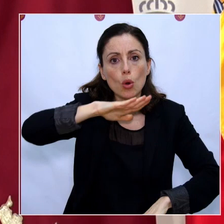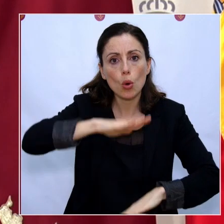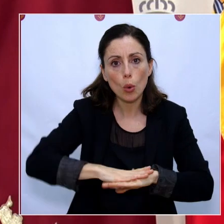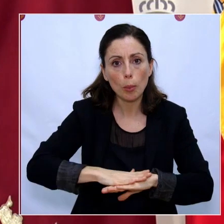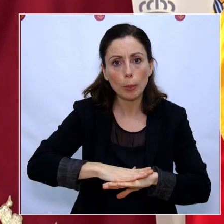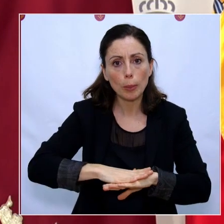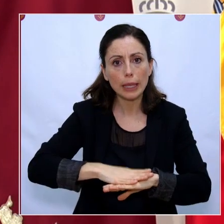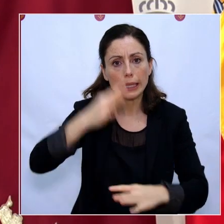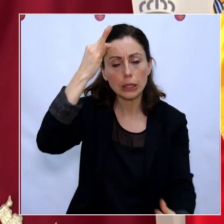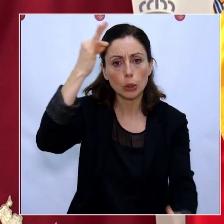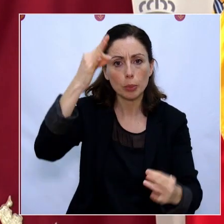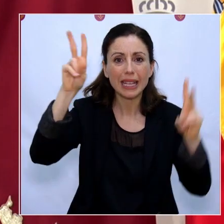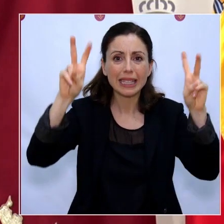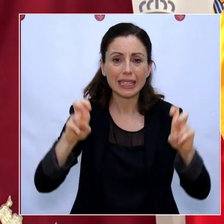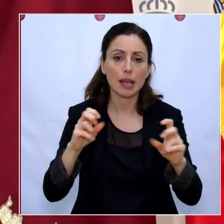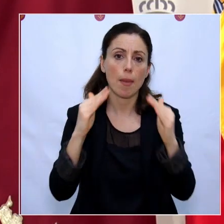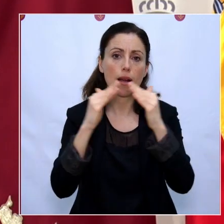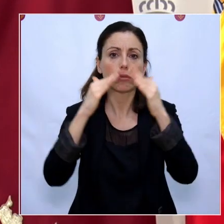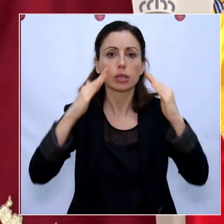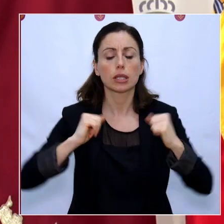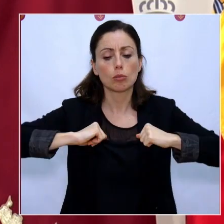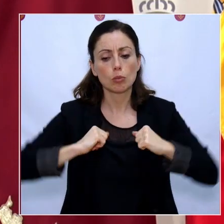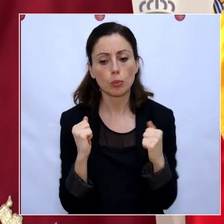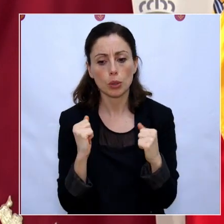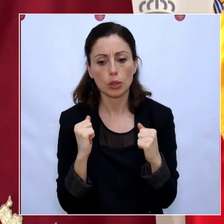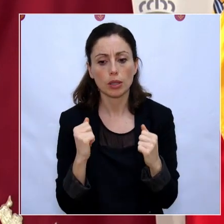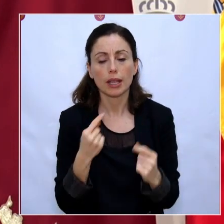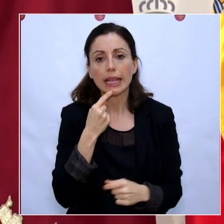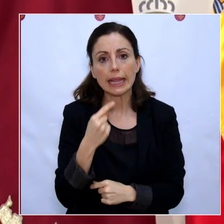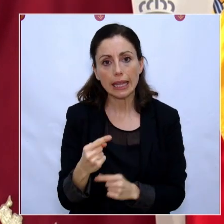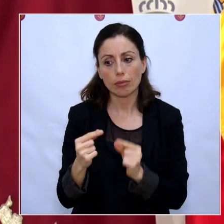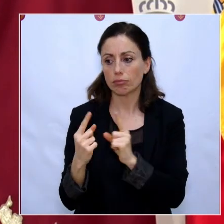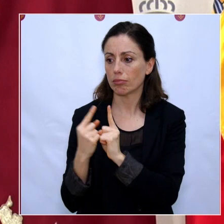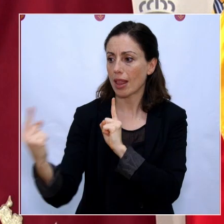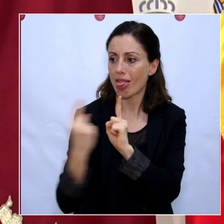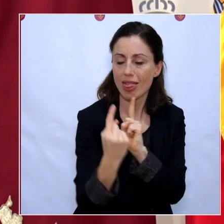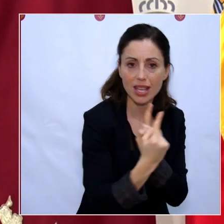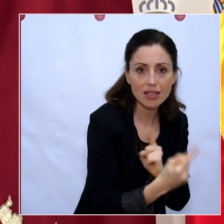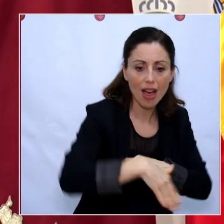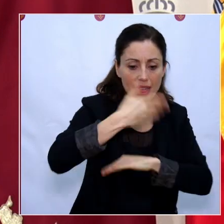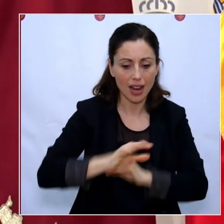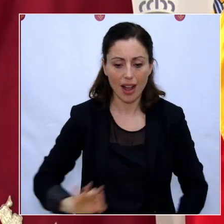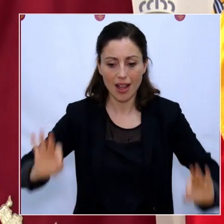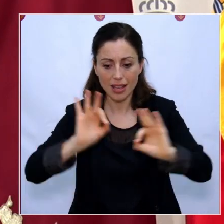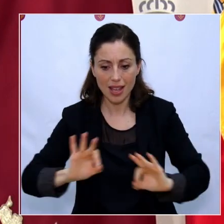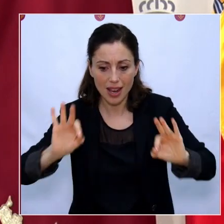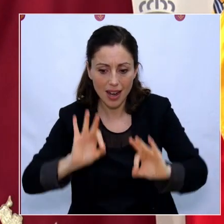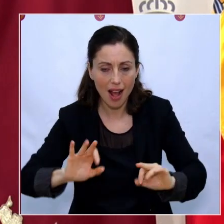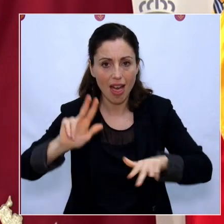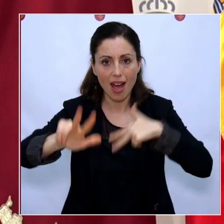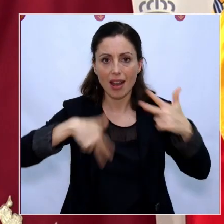estrictamente el confinamiento, renunciando a estar con los vuestros, a salir con los amigos, a comer en un